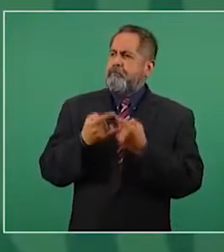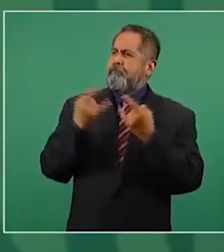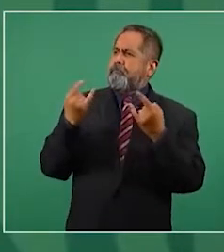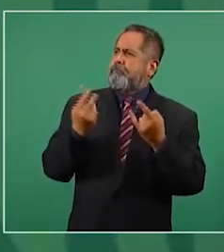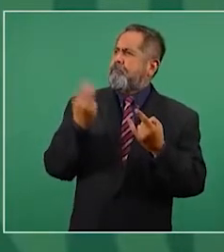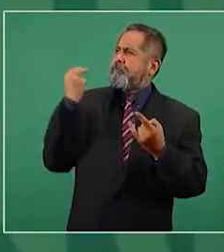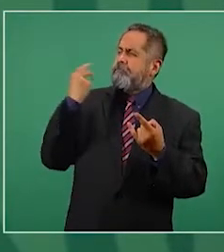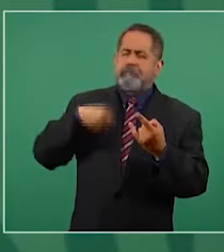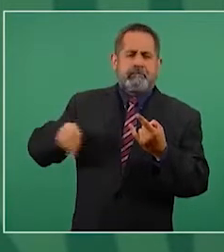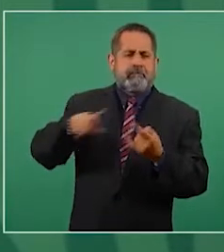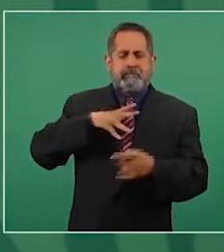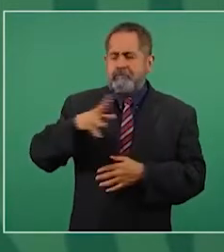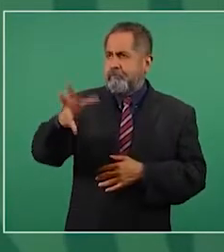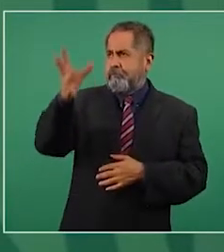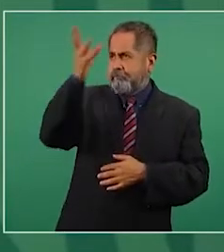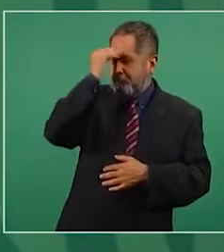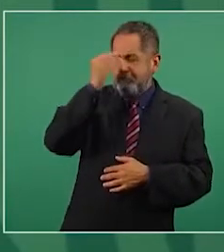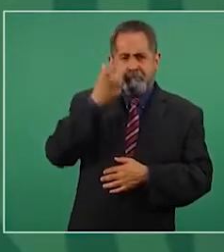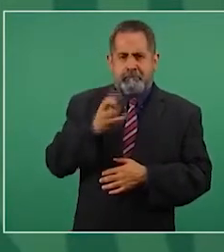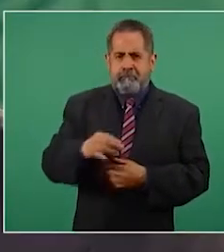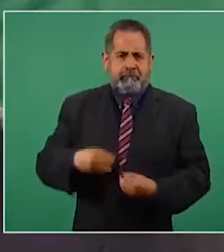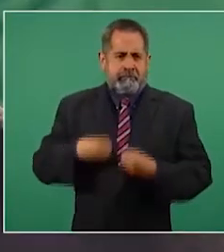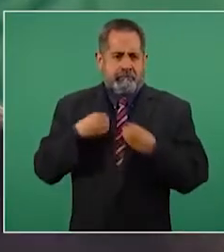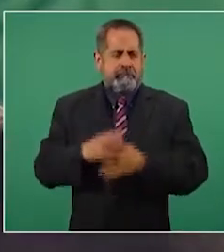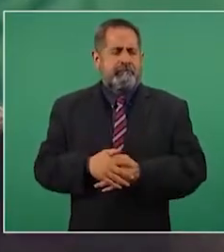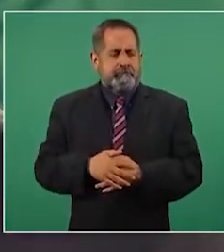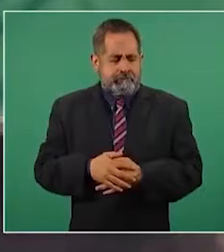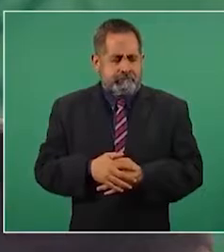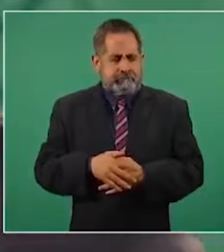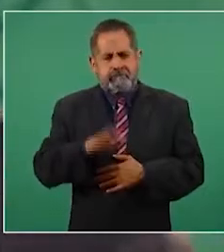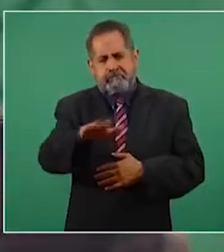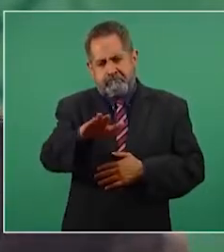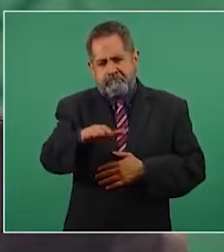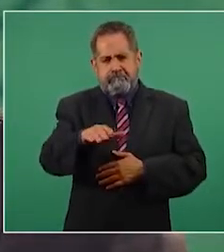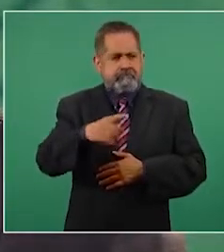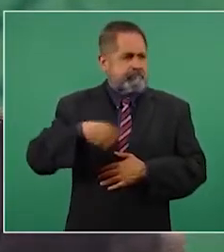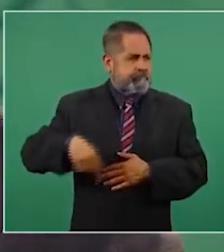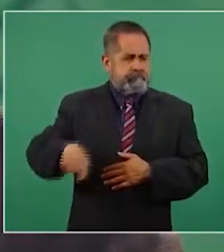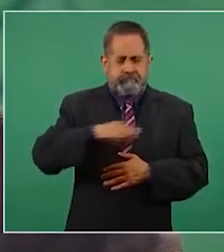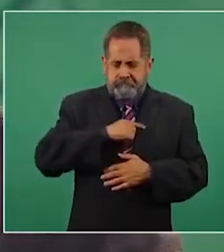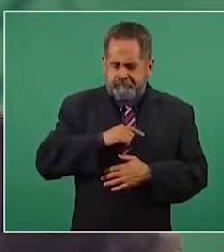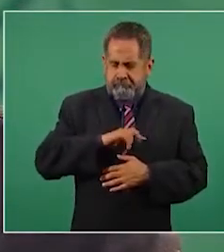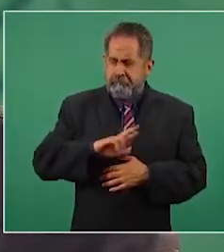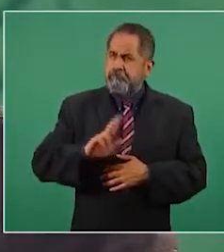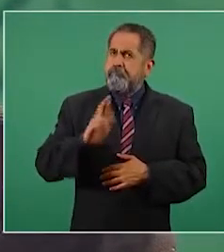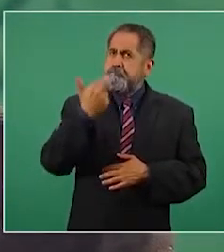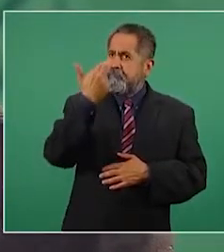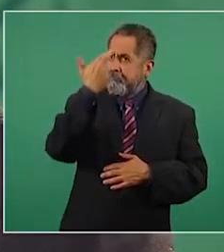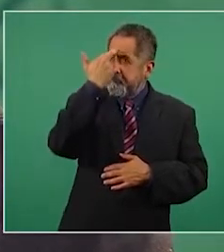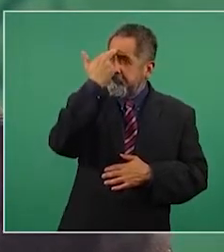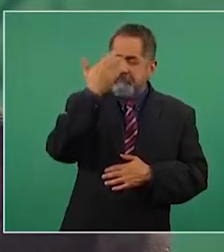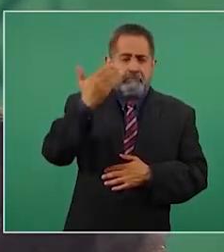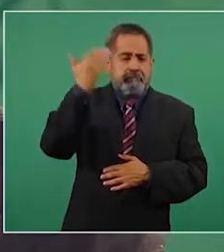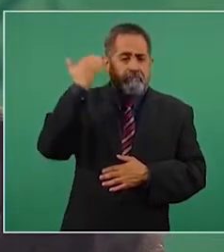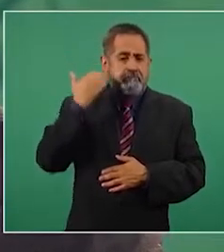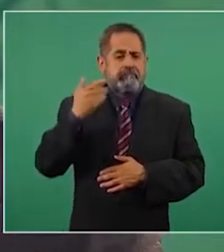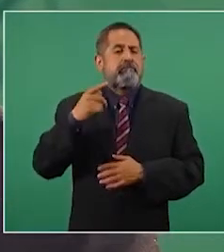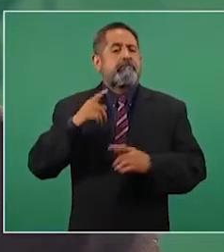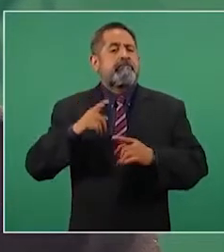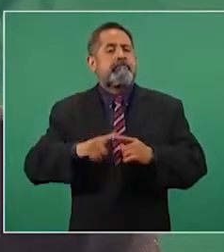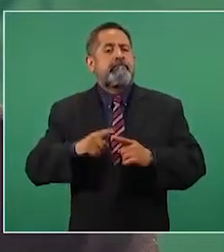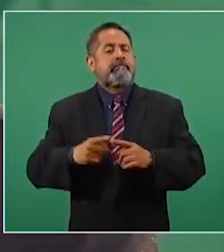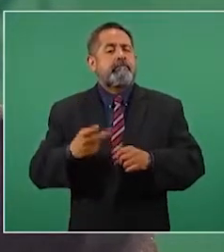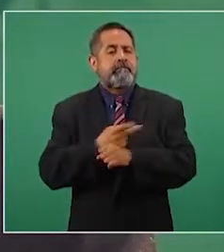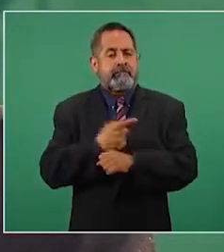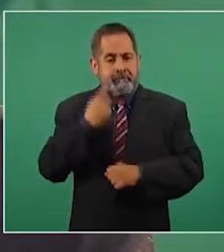de la vida, debemos de manera recordar que cuando triunfa